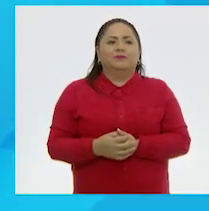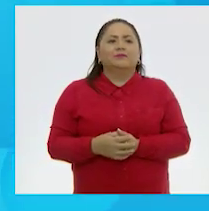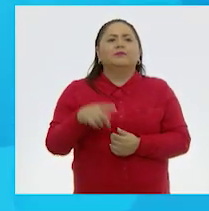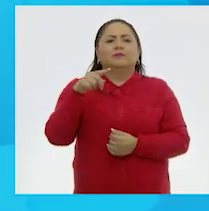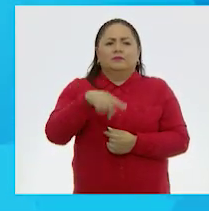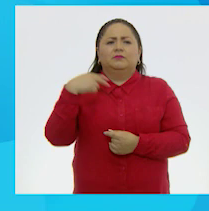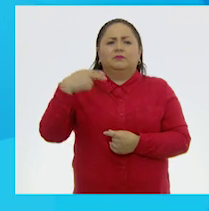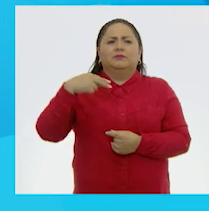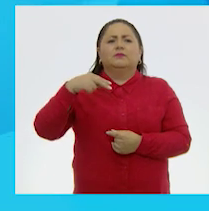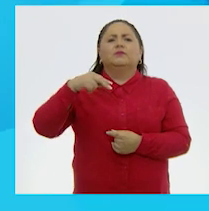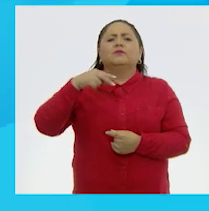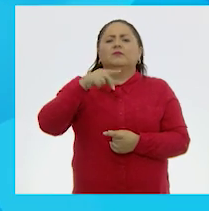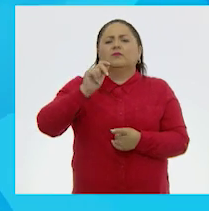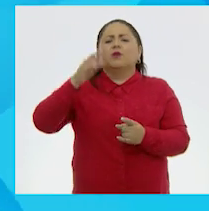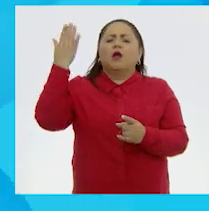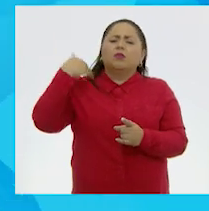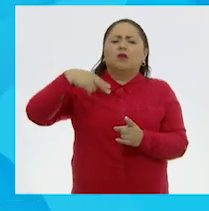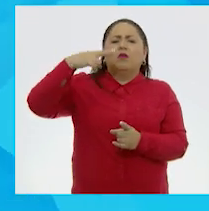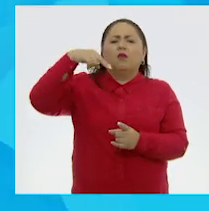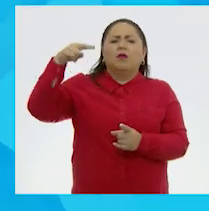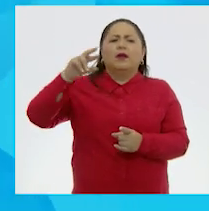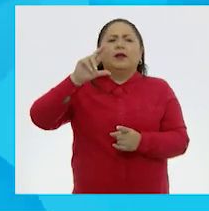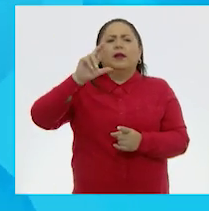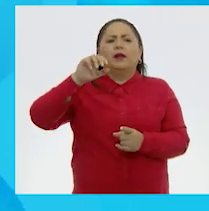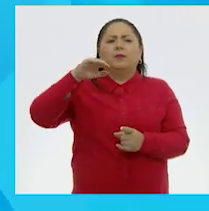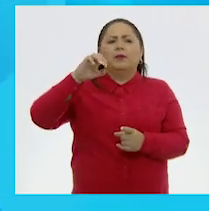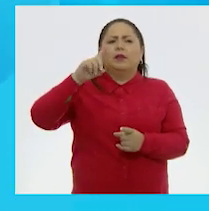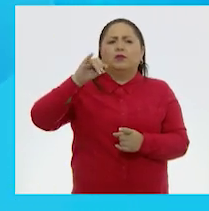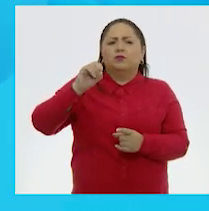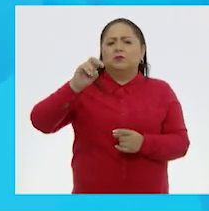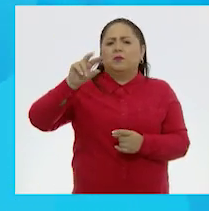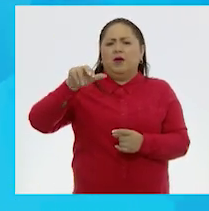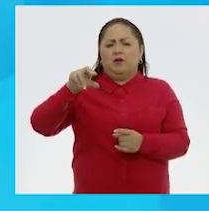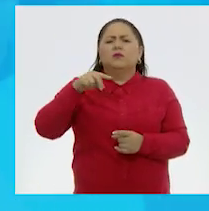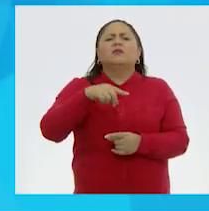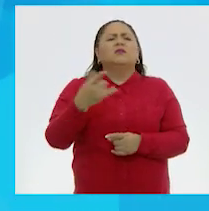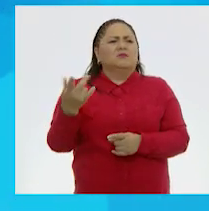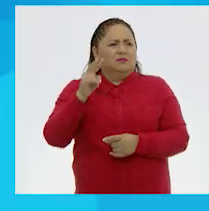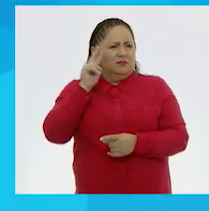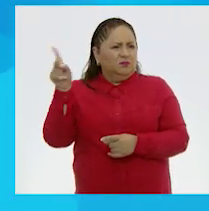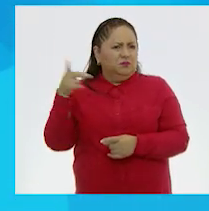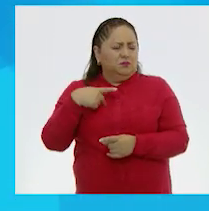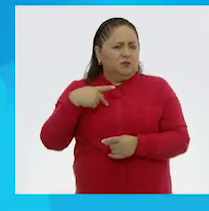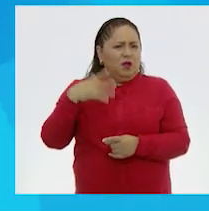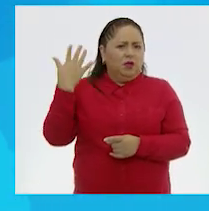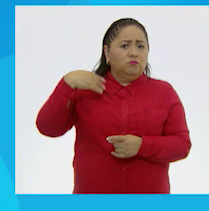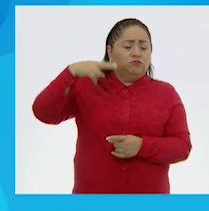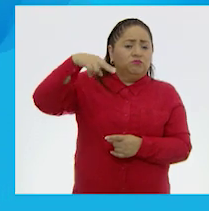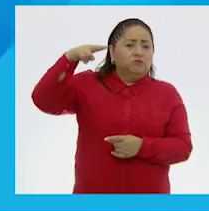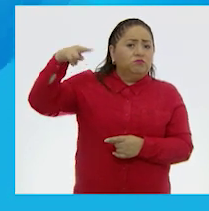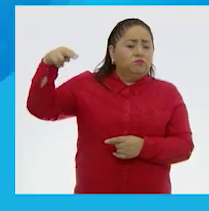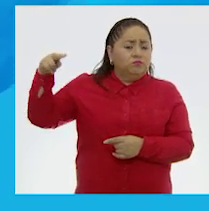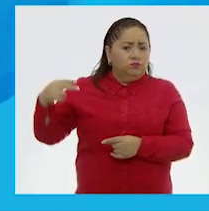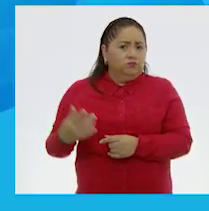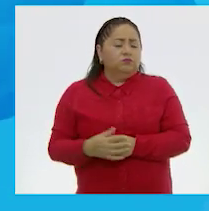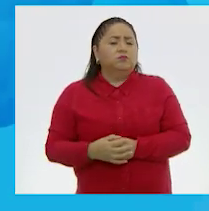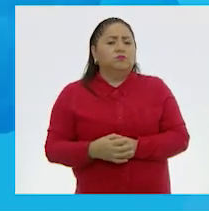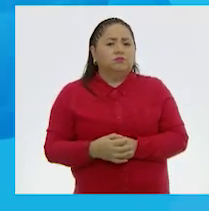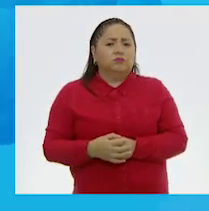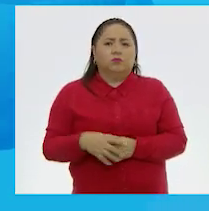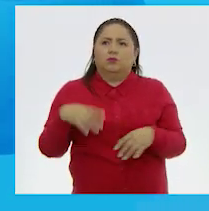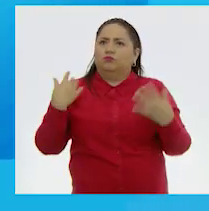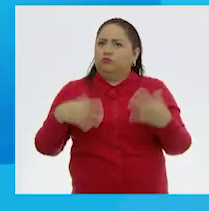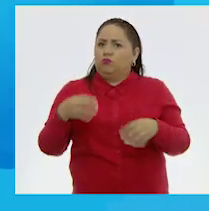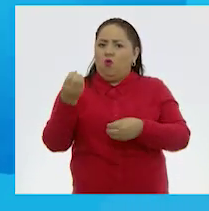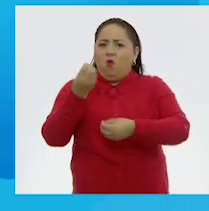ingravidez y fue pintada por Remedios Varo. ¿Qué te parece, Erick? Una obra maestra. Una obra